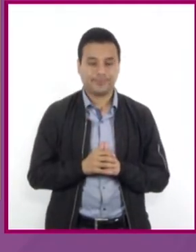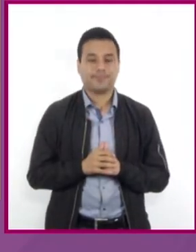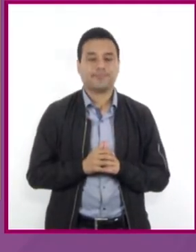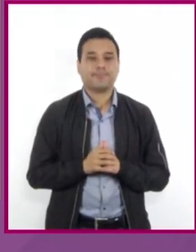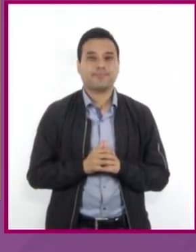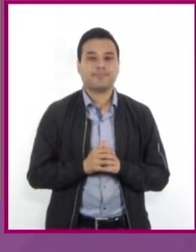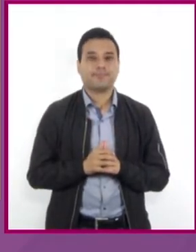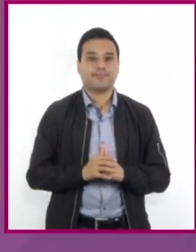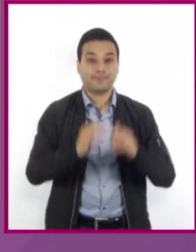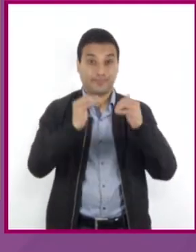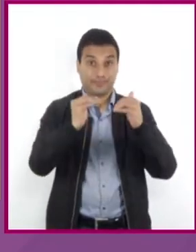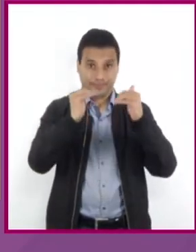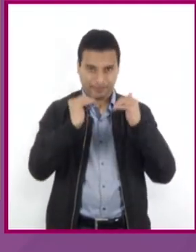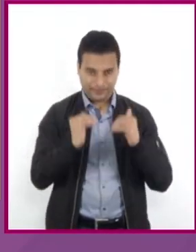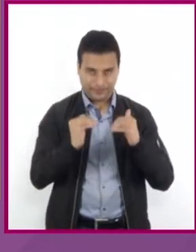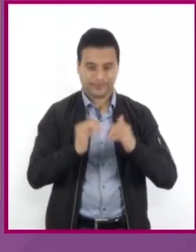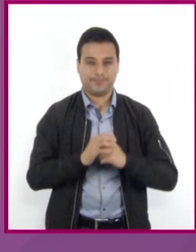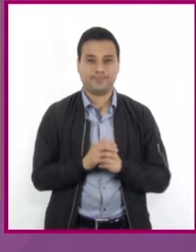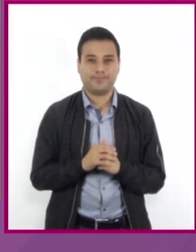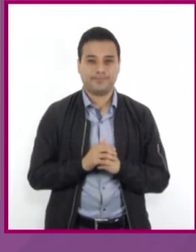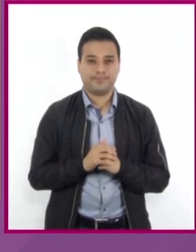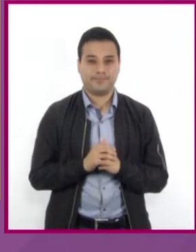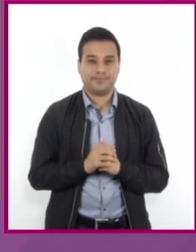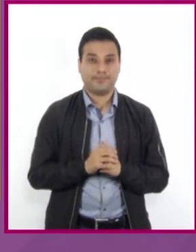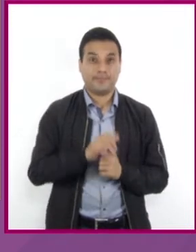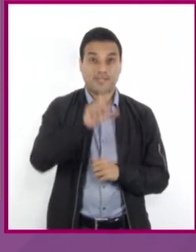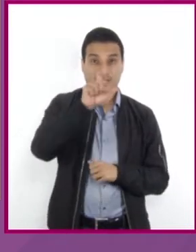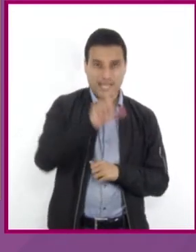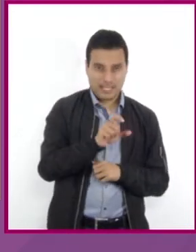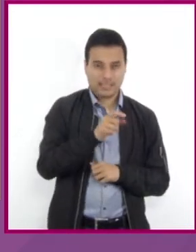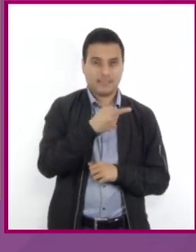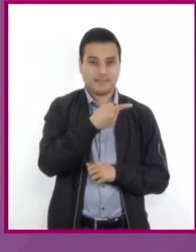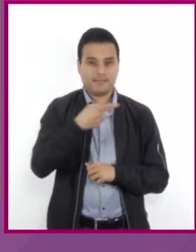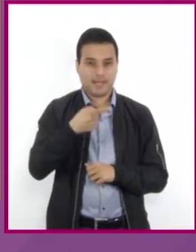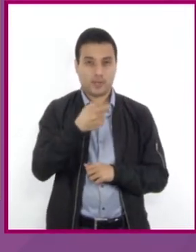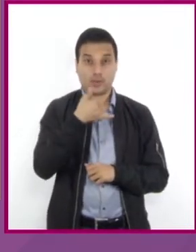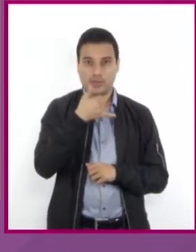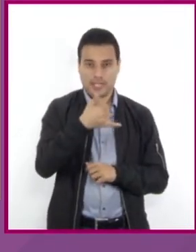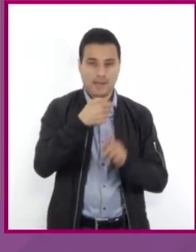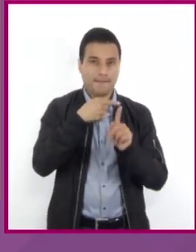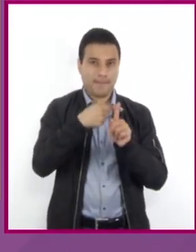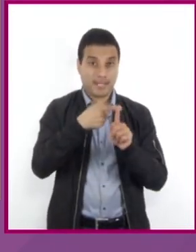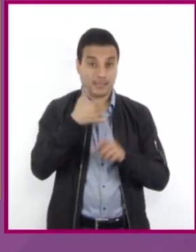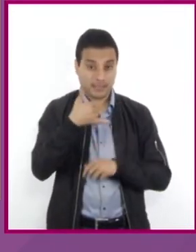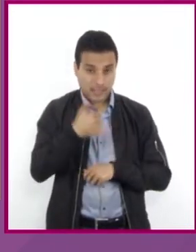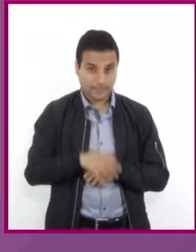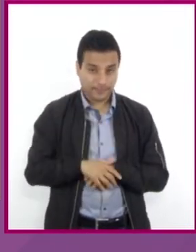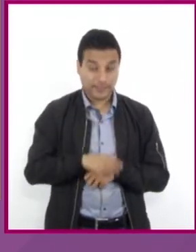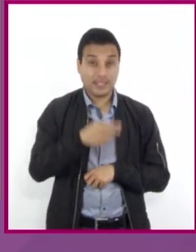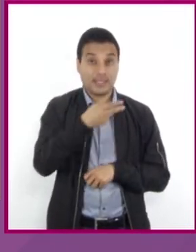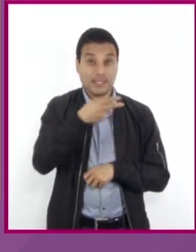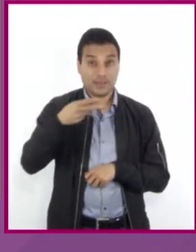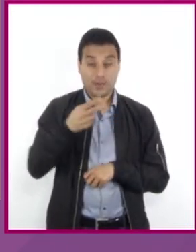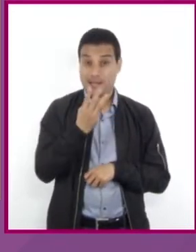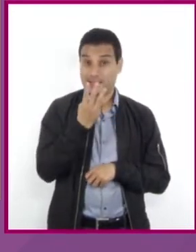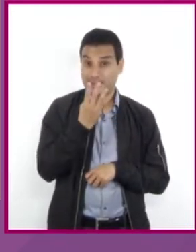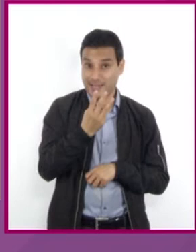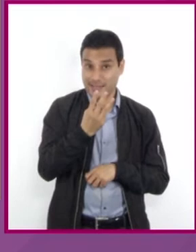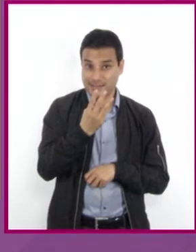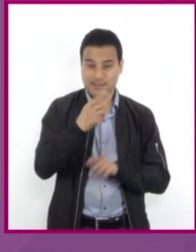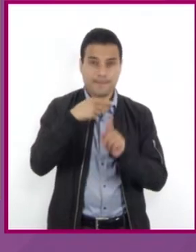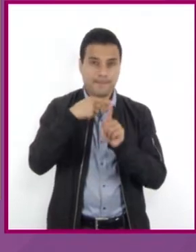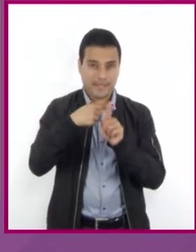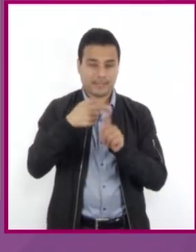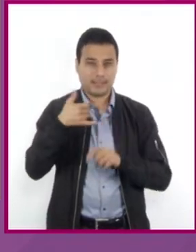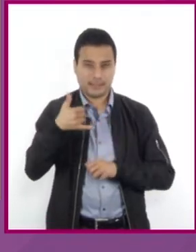ecuación, quedando como 1X menos 1Y más 1Y, que es igual a 3 más Y.